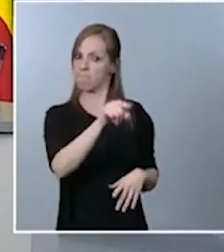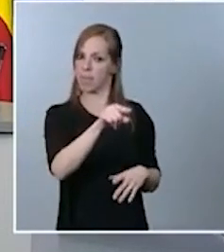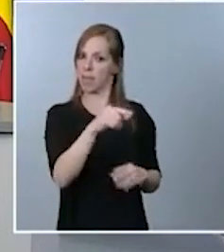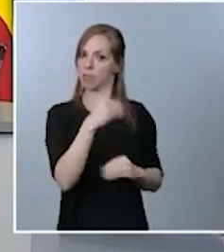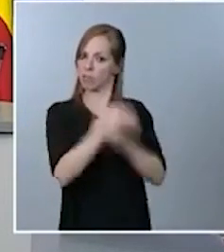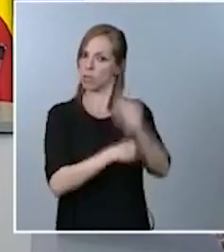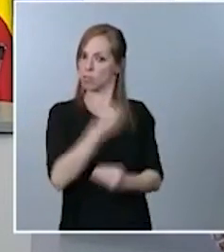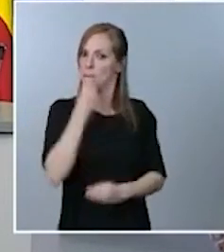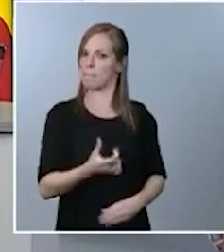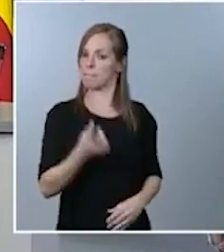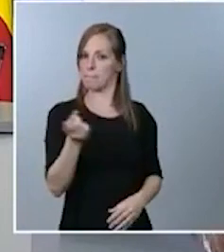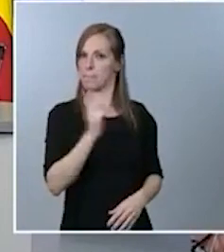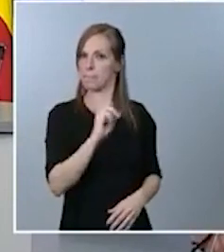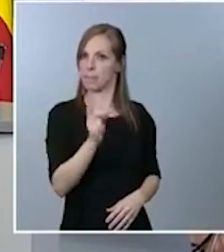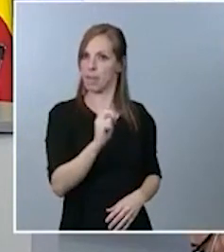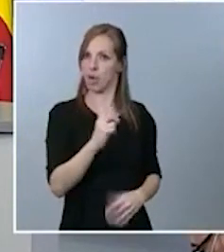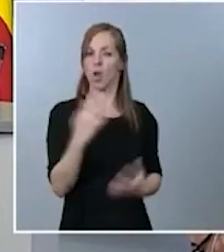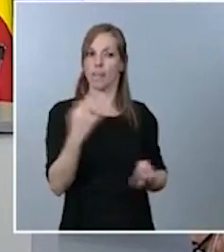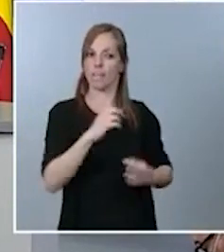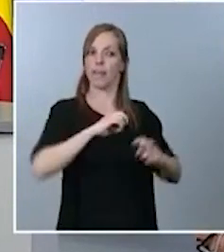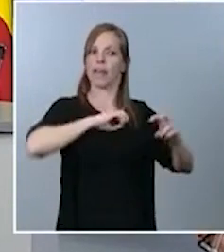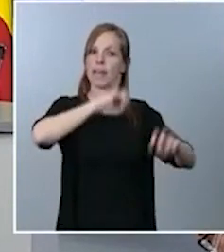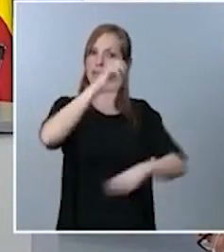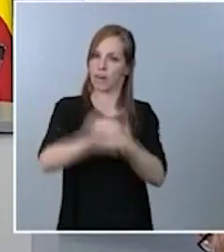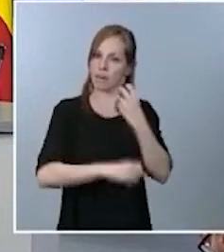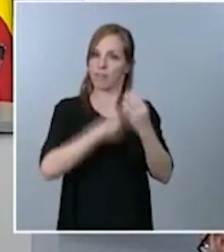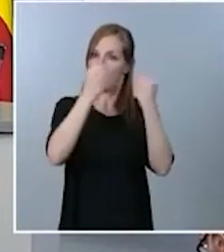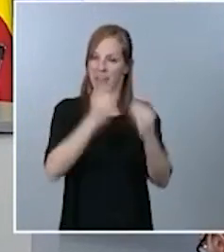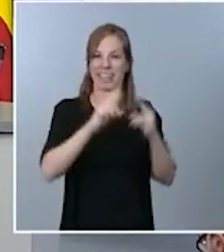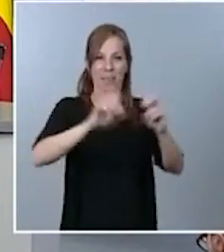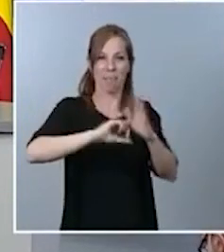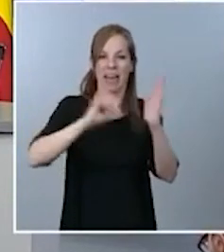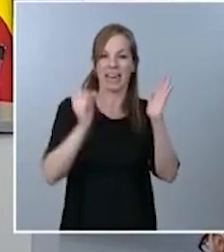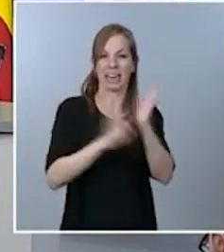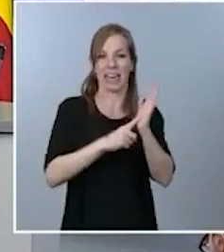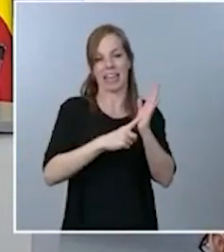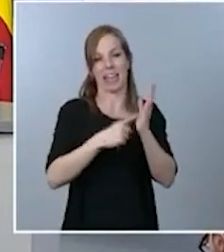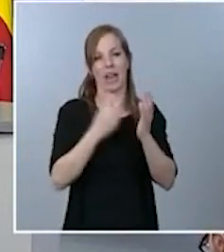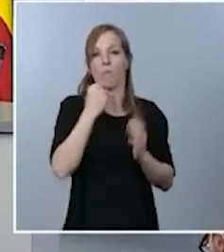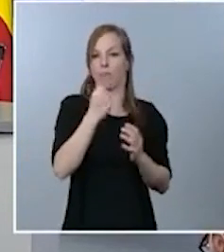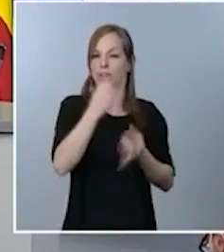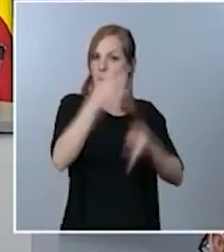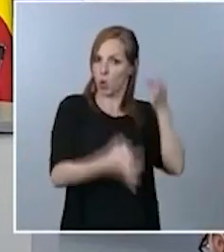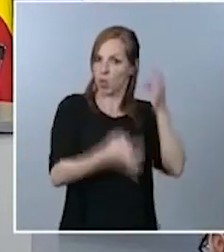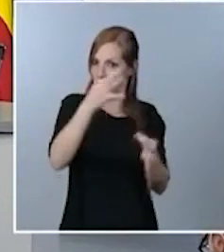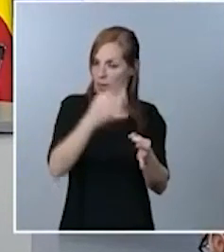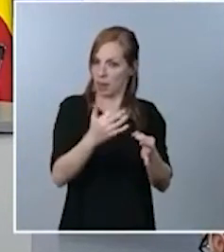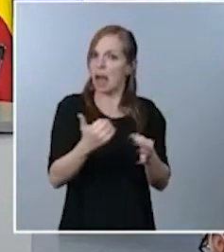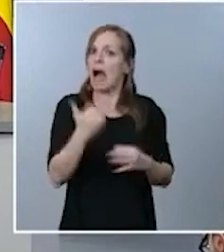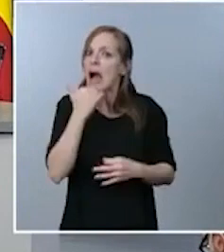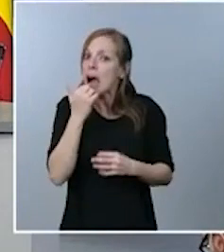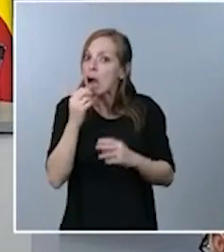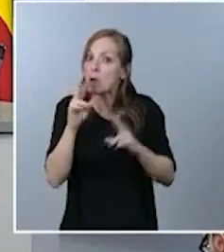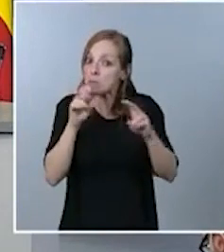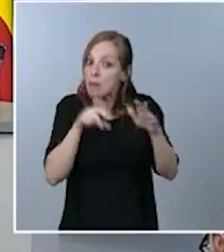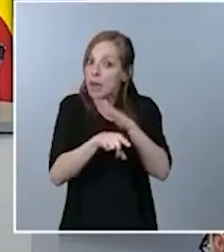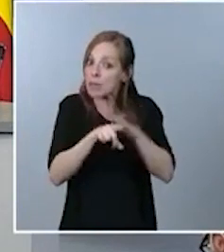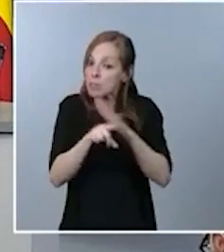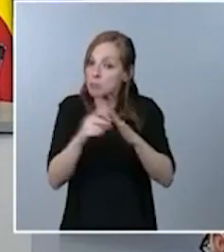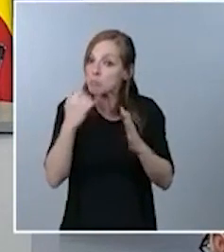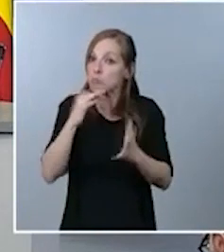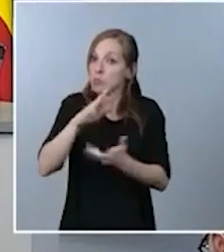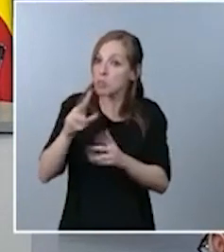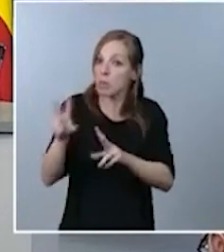una reforma de la ley del Poder Judicial. Quería saber si hay alguna novedad al respecto y si ya ha habido contactos con el Partido Popular o no